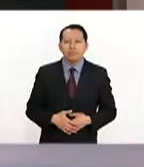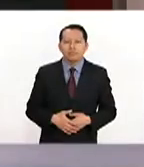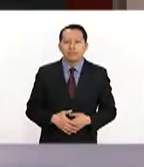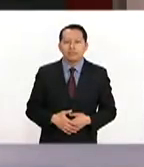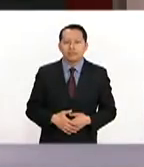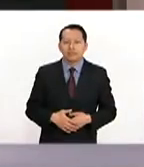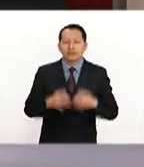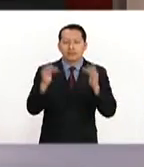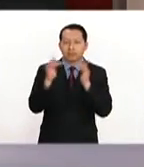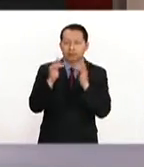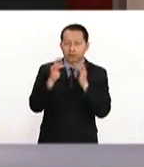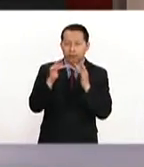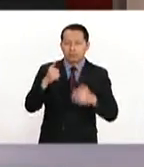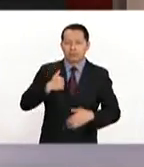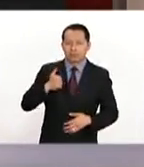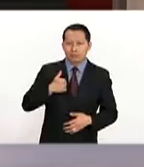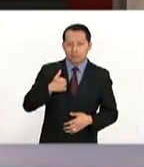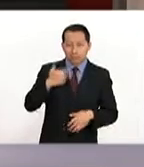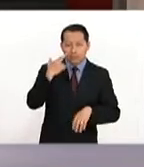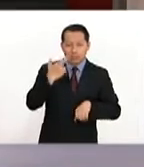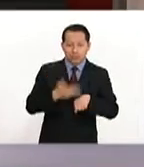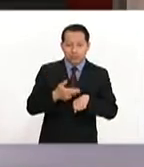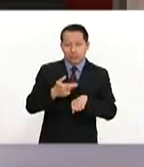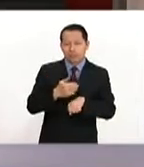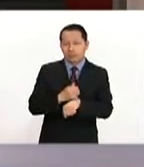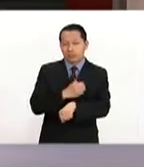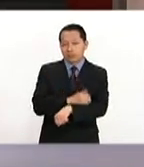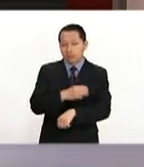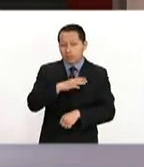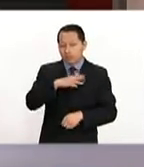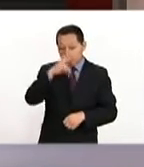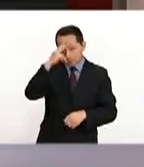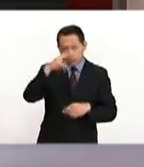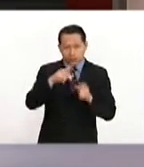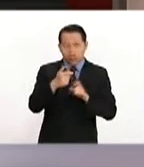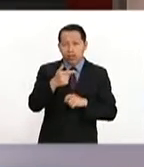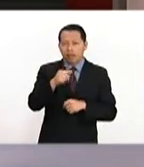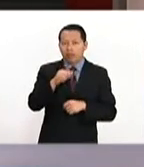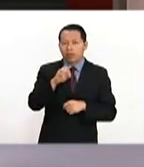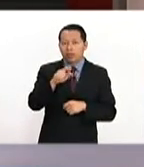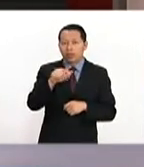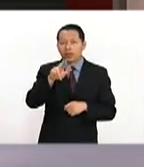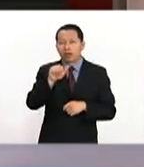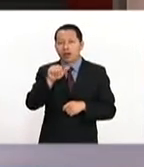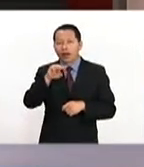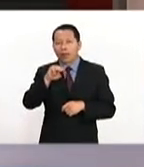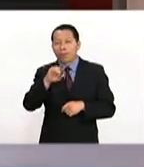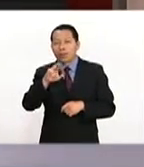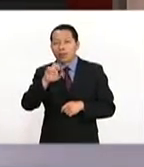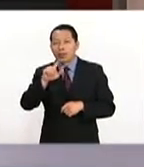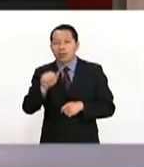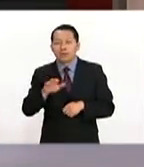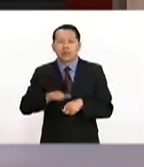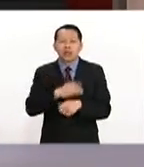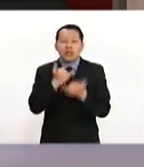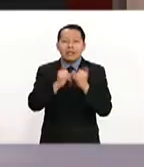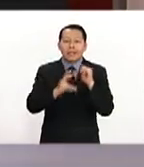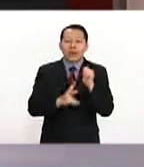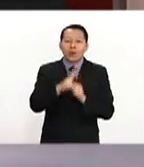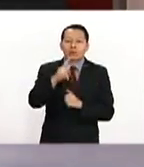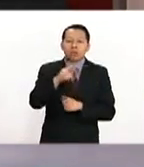Nos enlazamos hasta Canadá con nuestro compañero periodista corresponsal de México al Día, Gabriel Ramírez, porque resulta que se inauguró